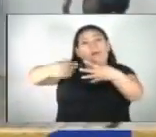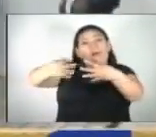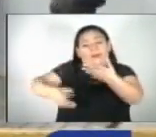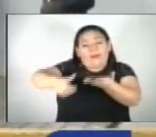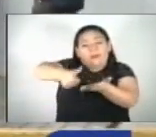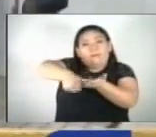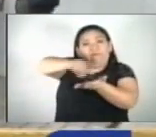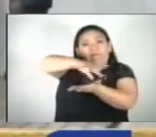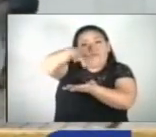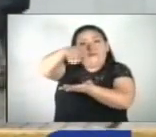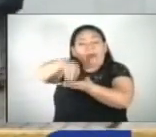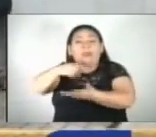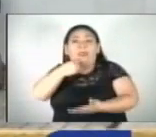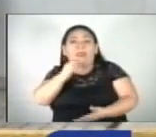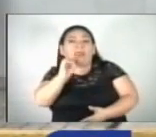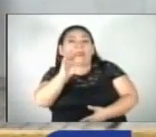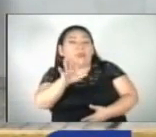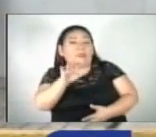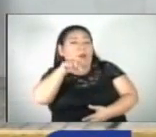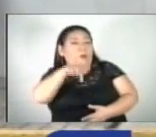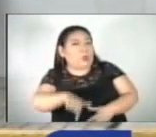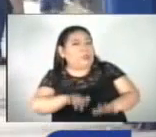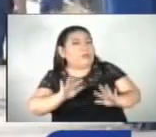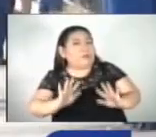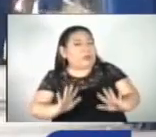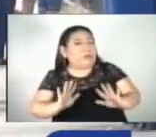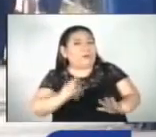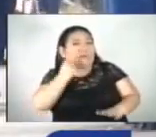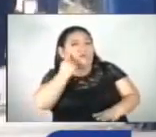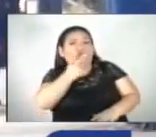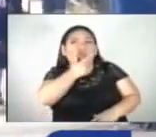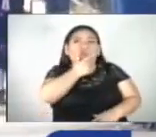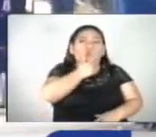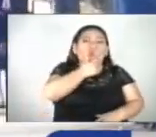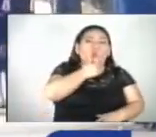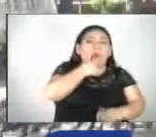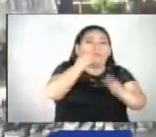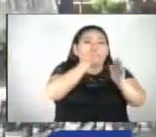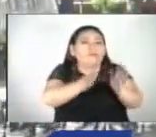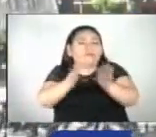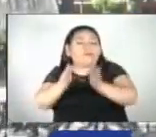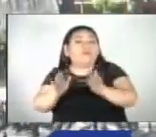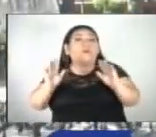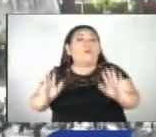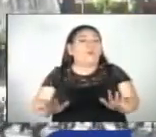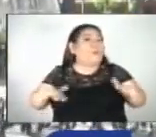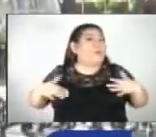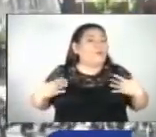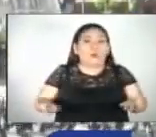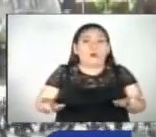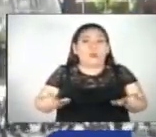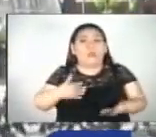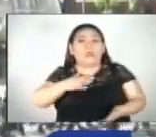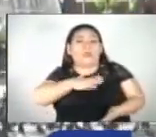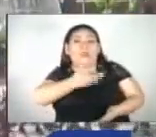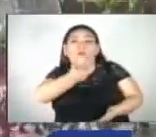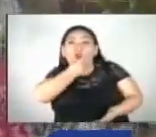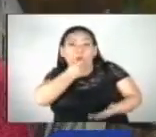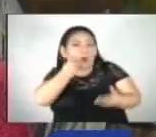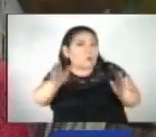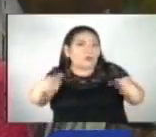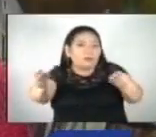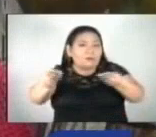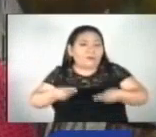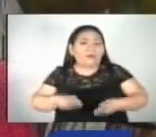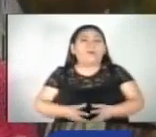Expertos aseguran que hasta el momento existe una serie de incertidumbres debido a que no hay acceso a la información.